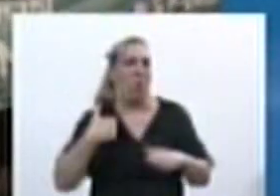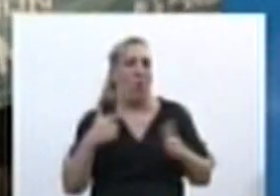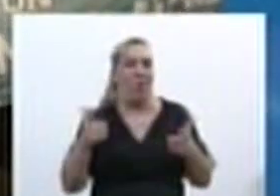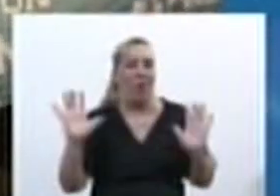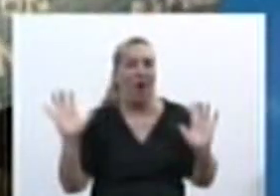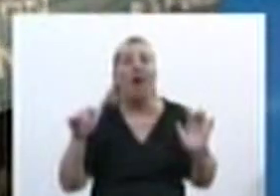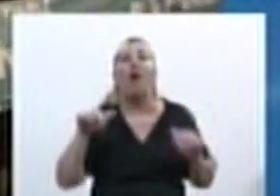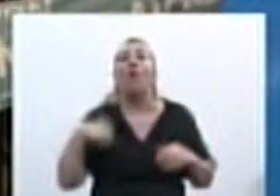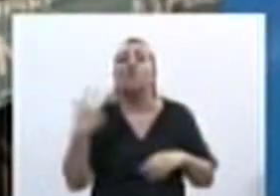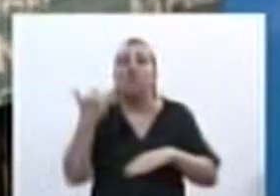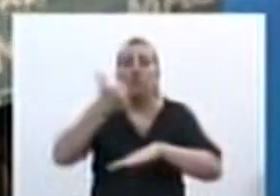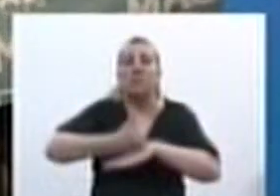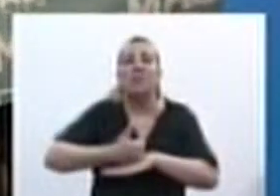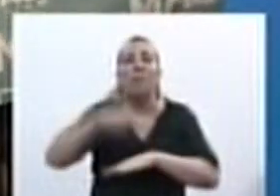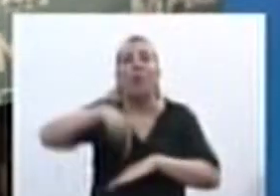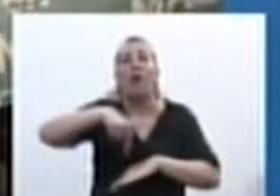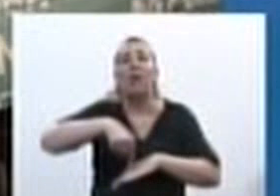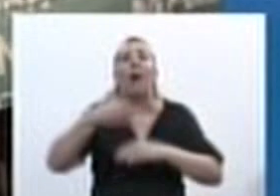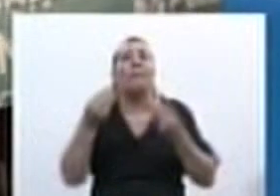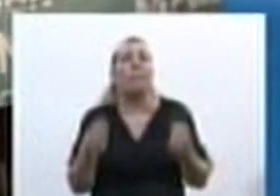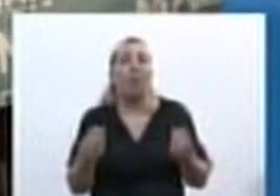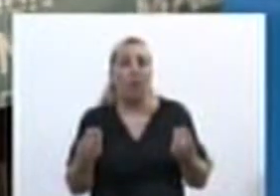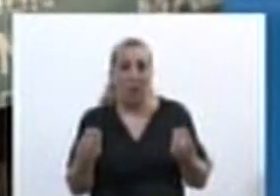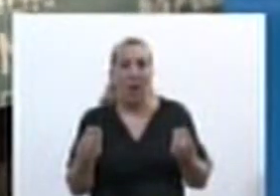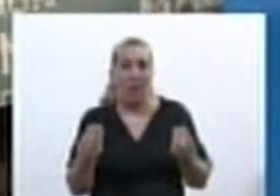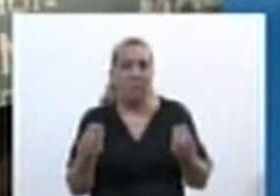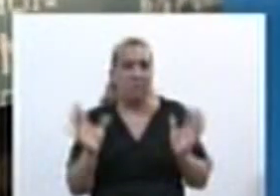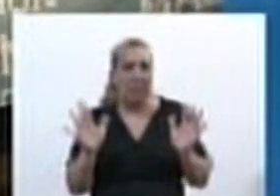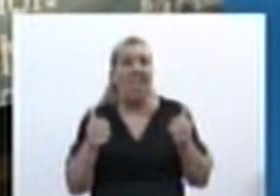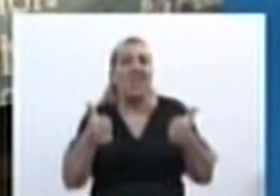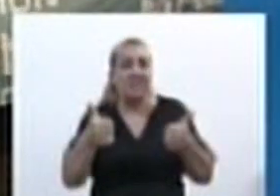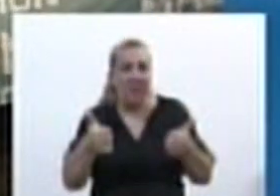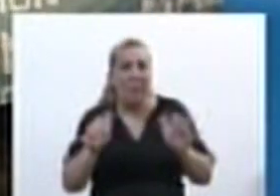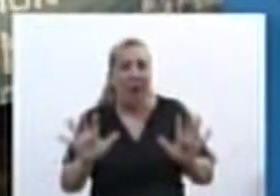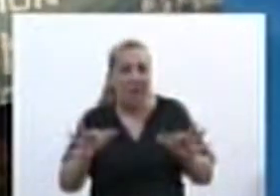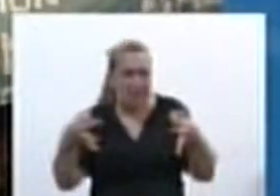Estamos aquí porque, y está bien que así sea,